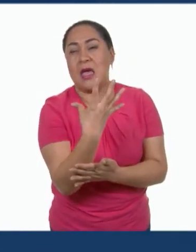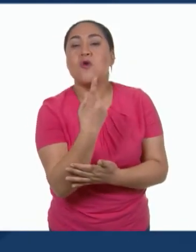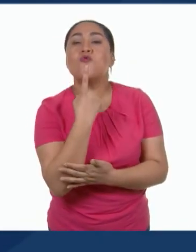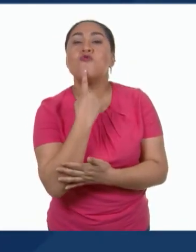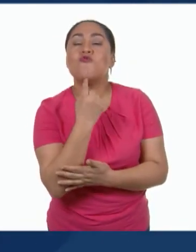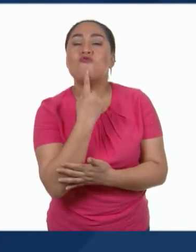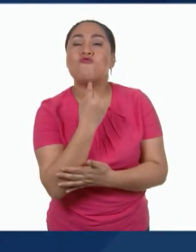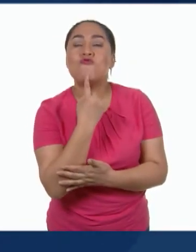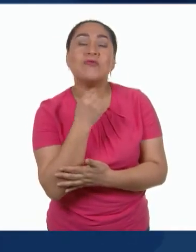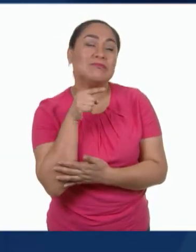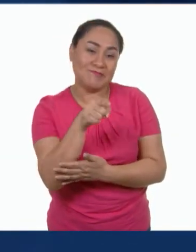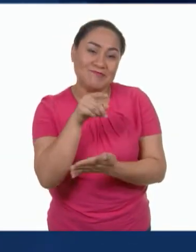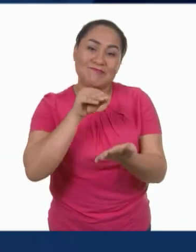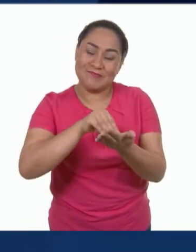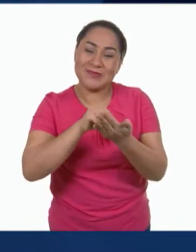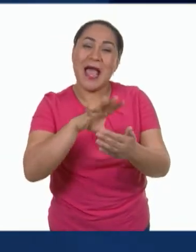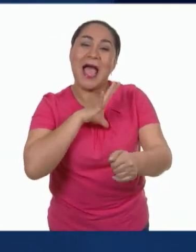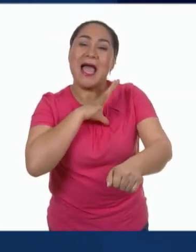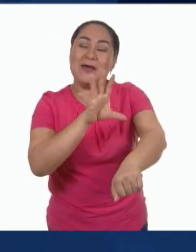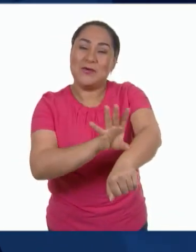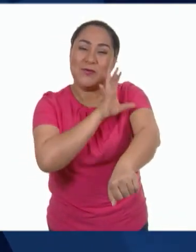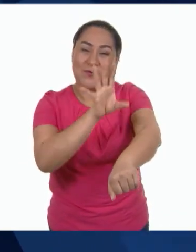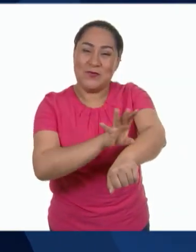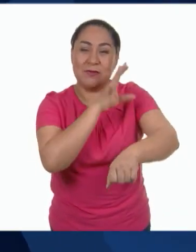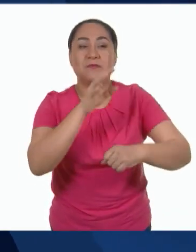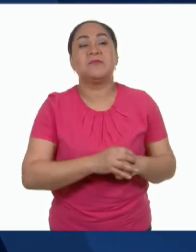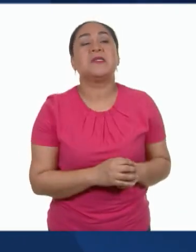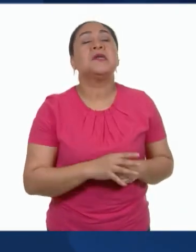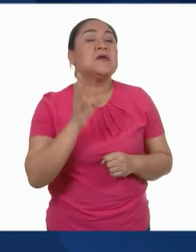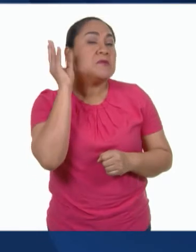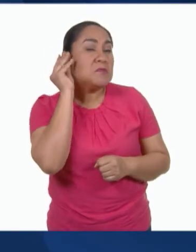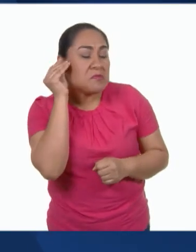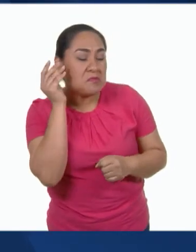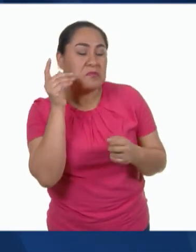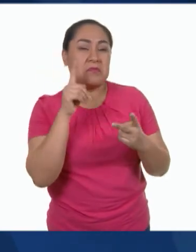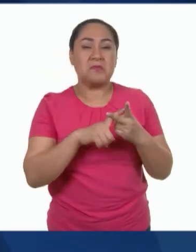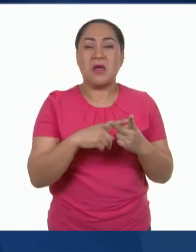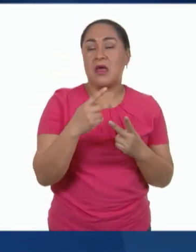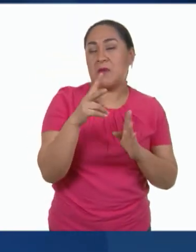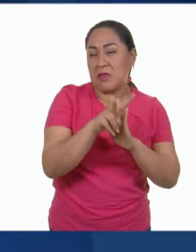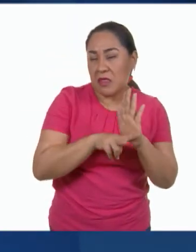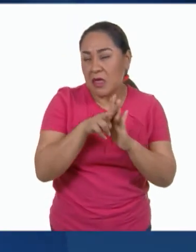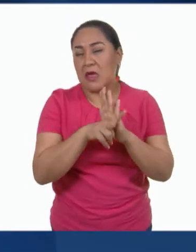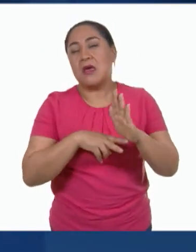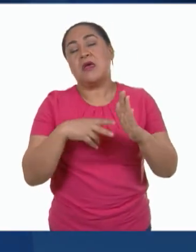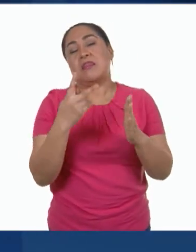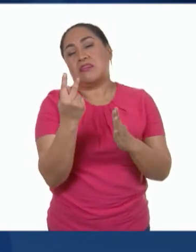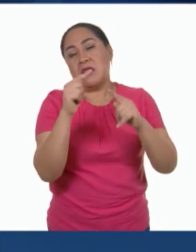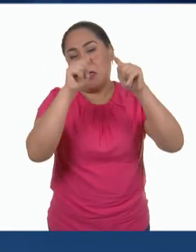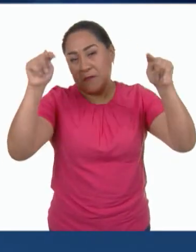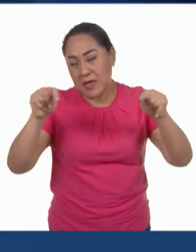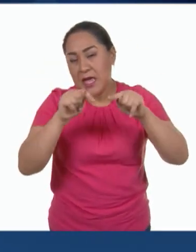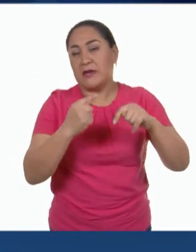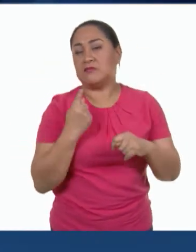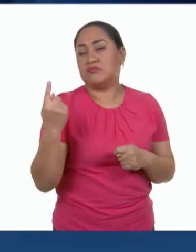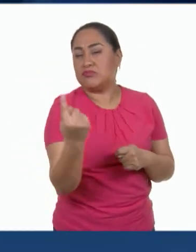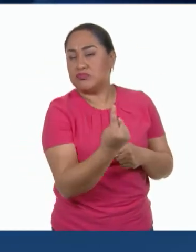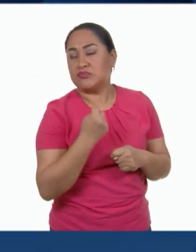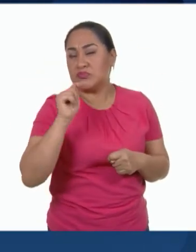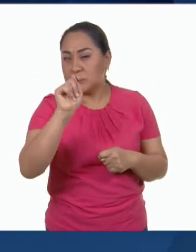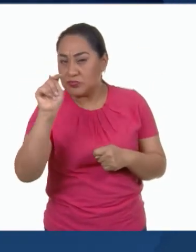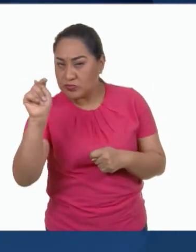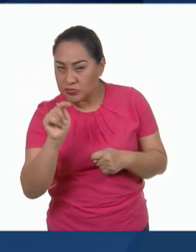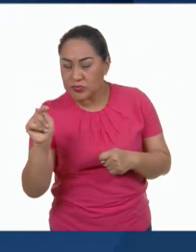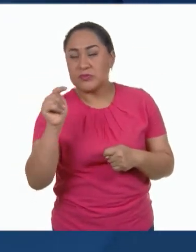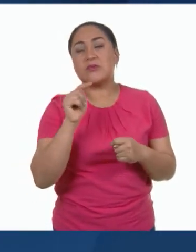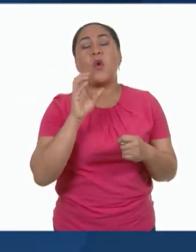mantienen un foquito rojo encendido. Los minicomponentes, teatro en casa, pantallas, hornos de microondas, Blu-ray y